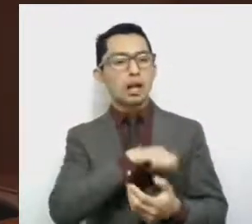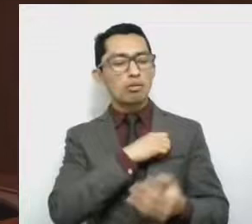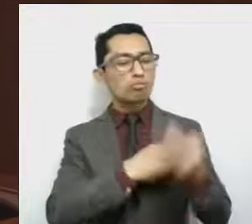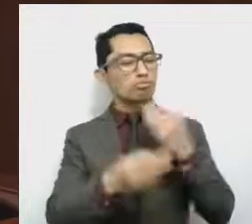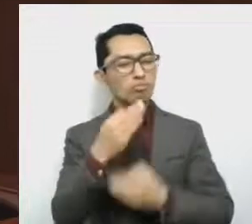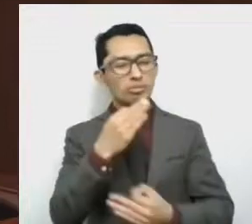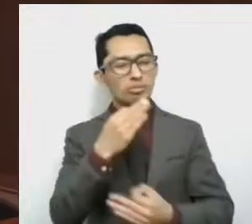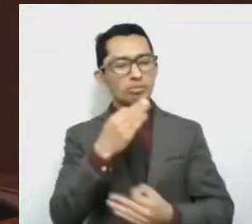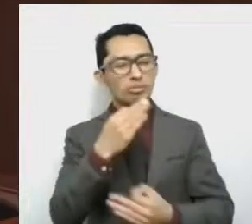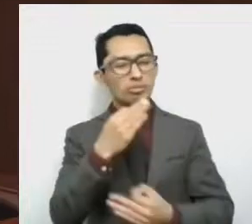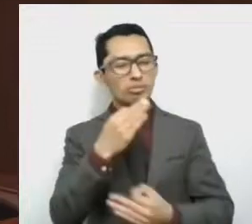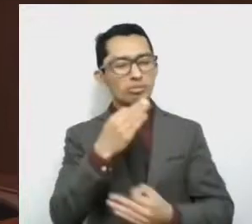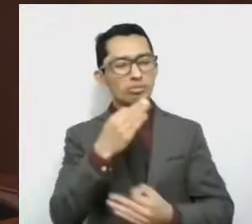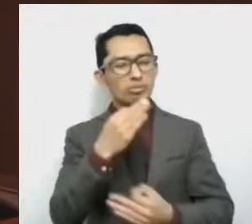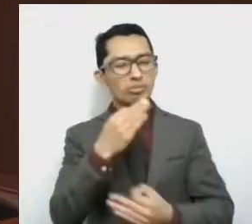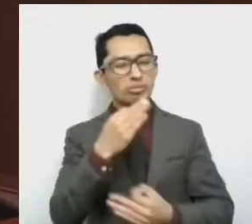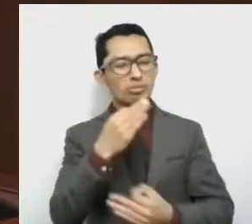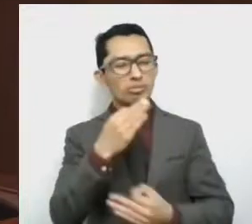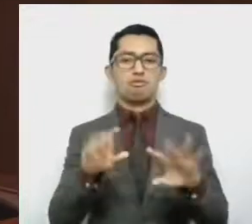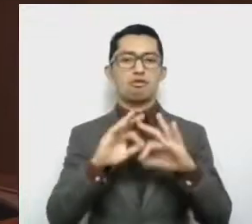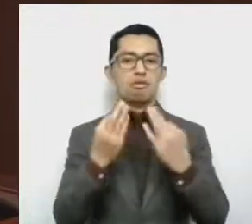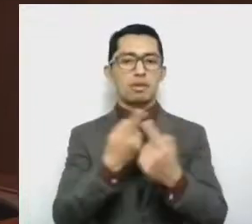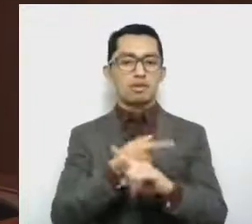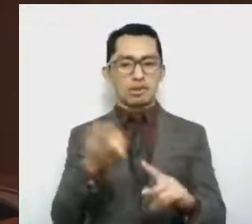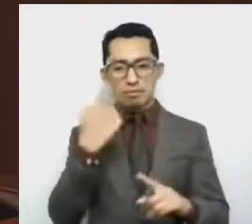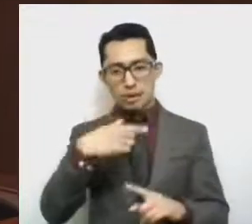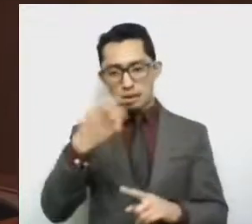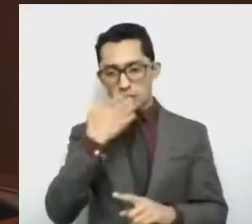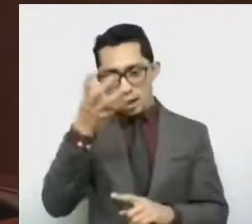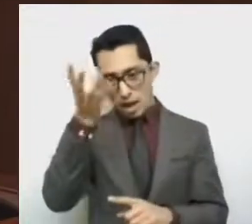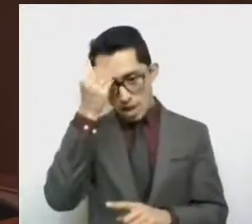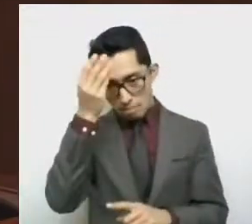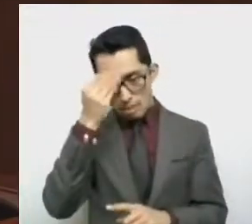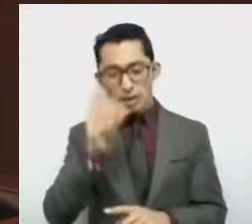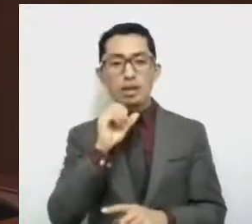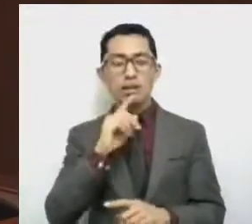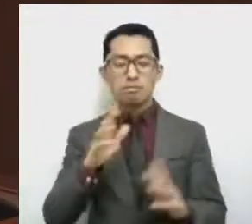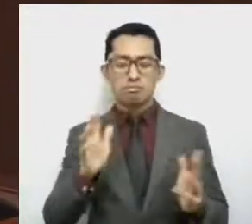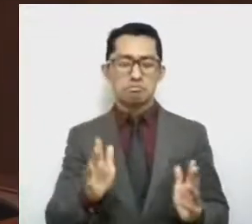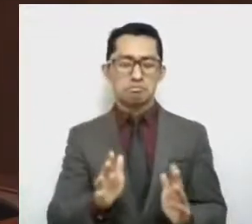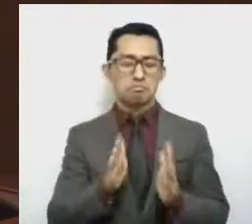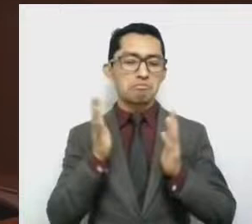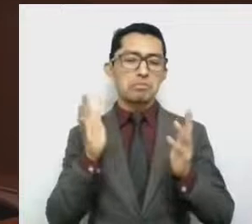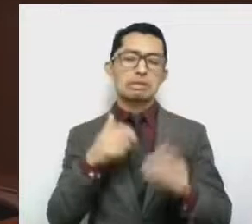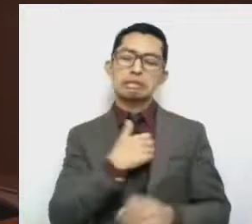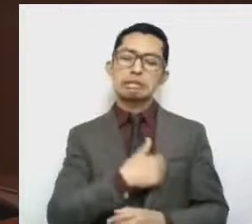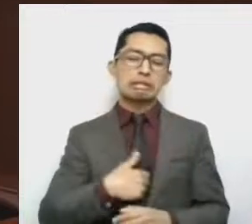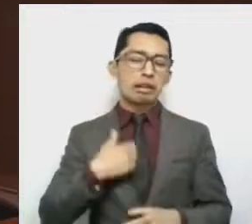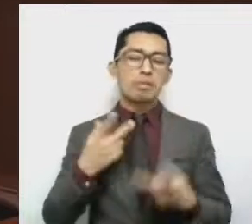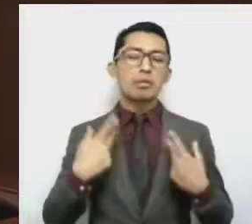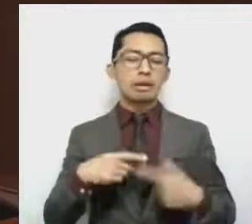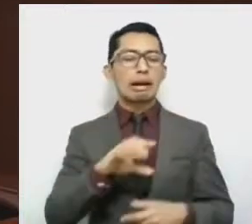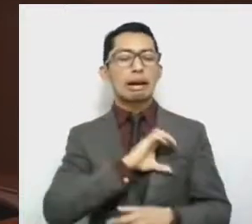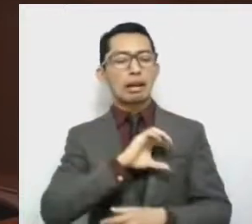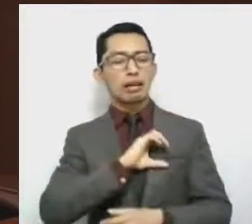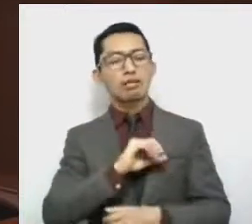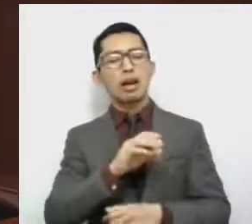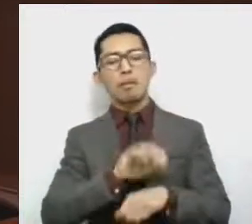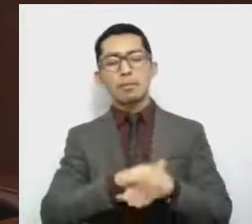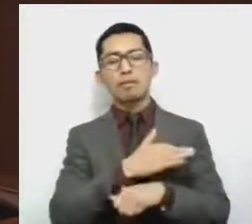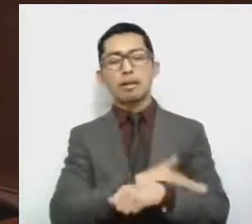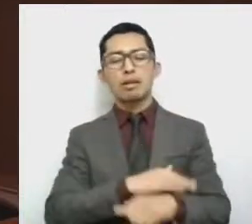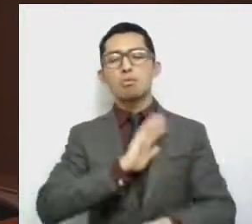nueva dinámica educativa y la pérdida inesperada de seres queridos por esta terrible